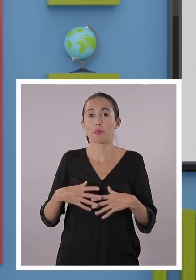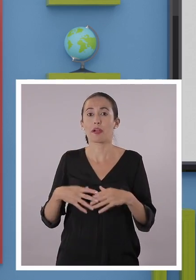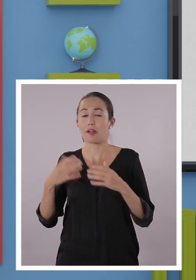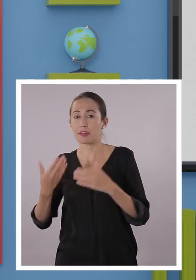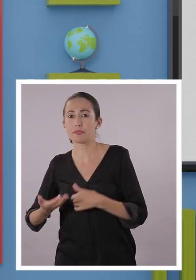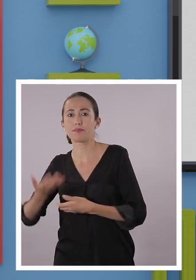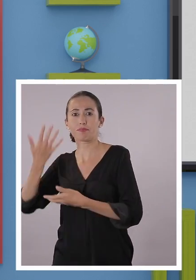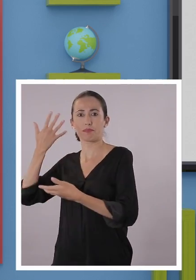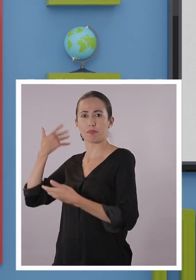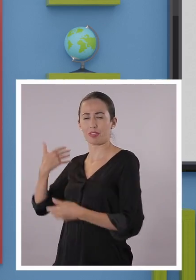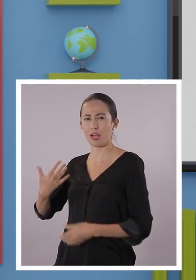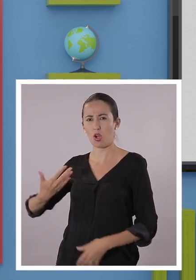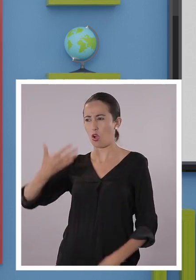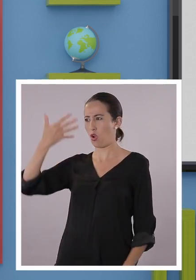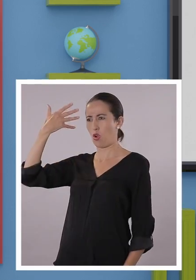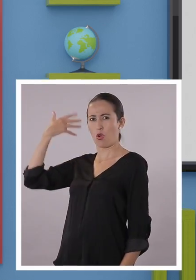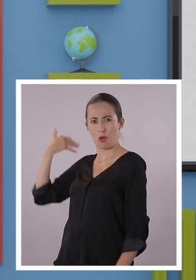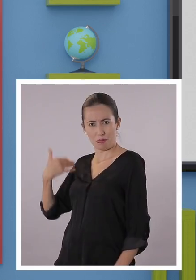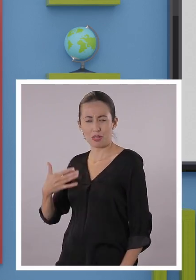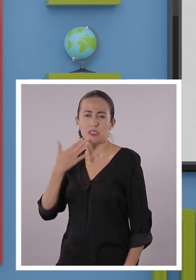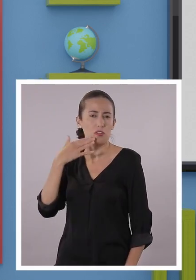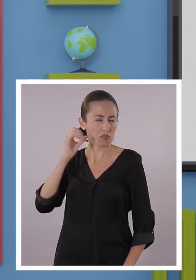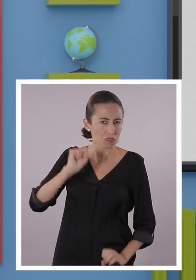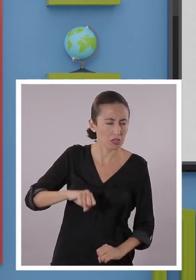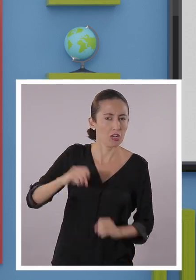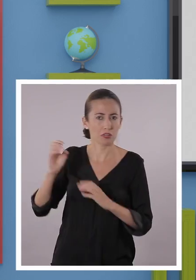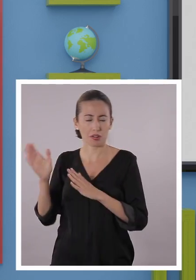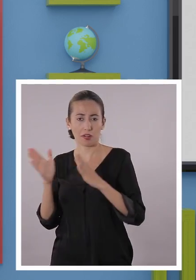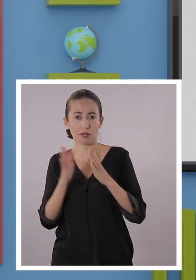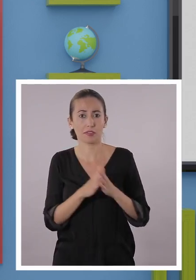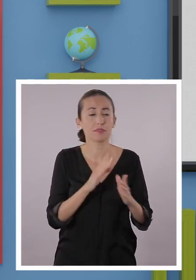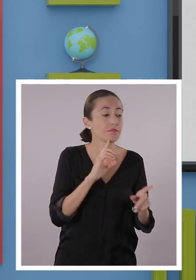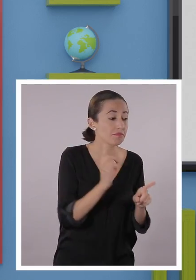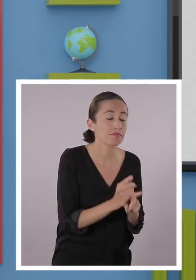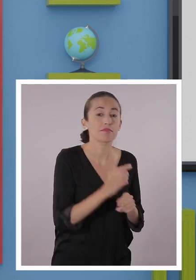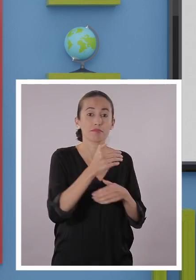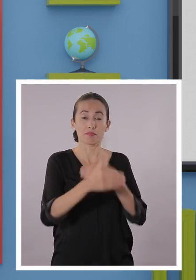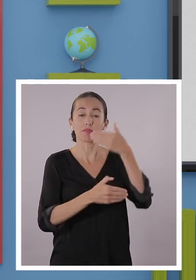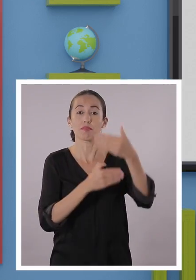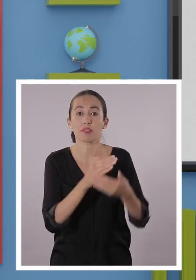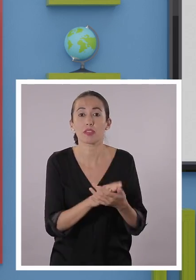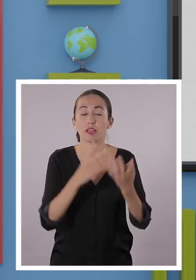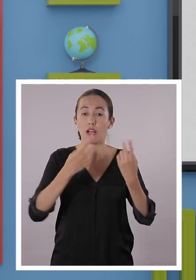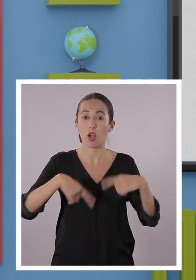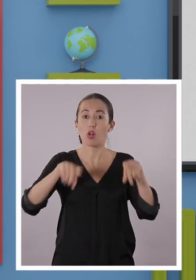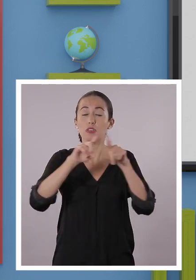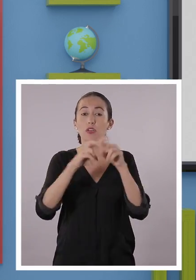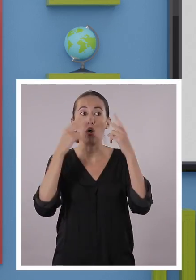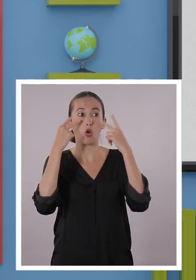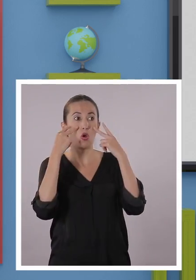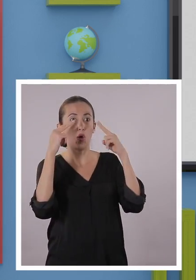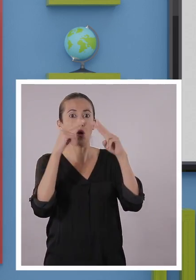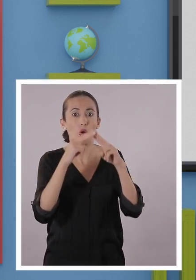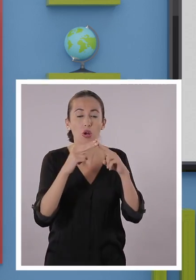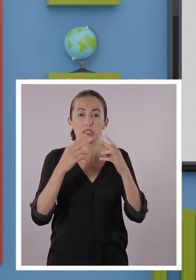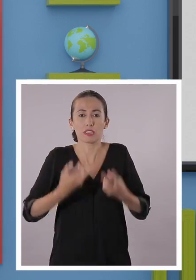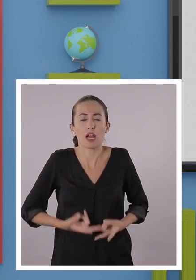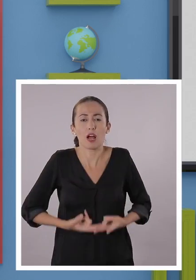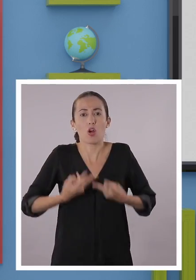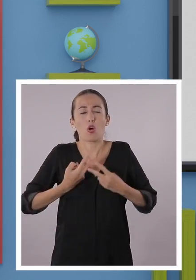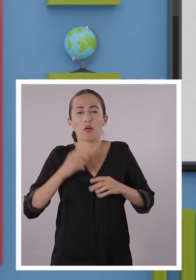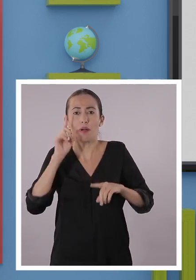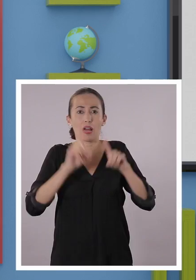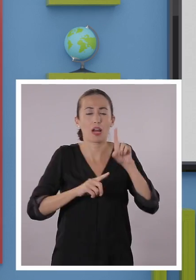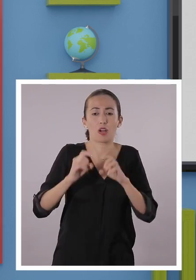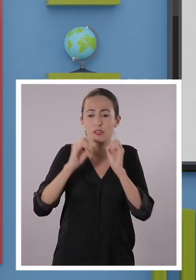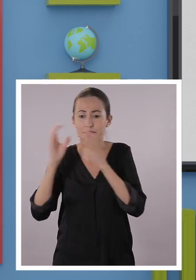Vamos a conocer la historia, cómo se realiza esta celebración y demás. Sí, además de eso vamos a conocer cómo era la vida cotidiana,